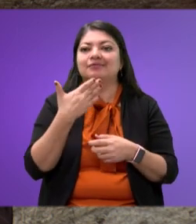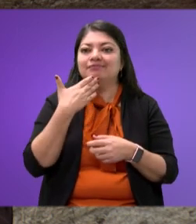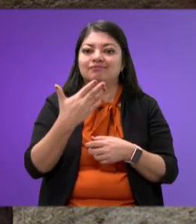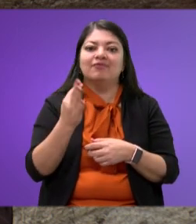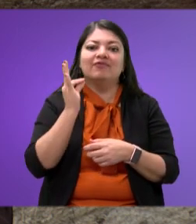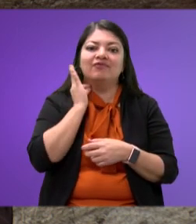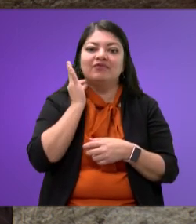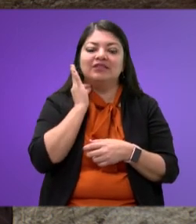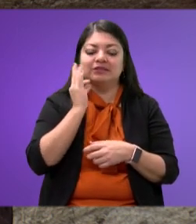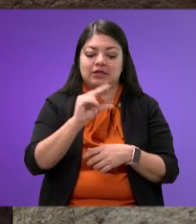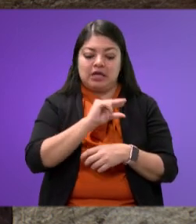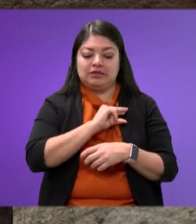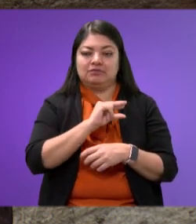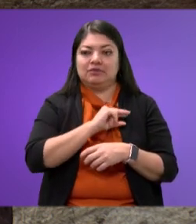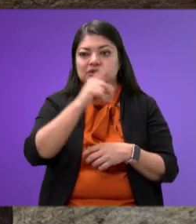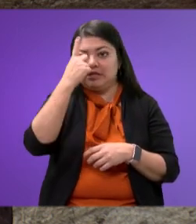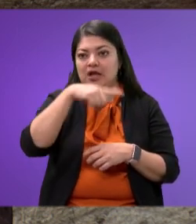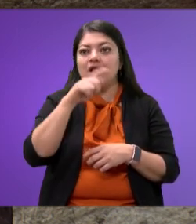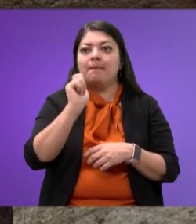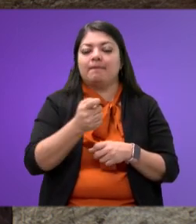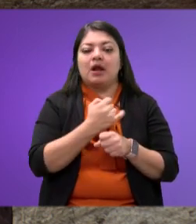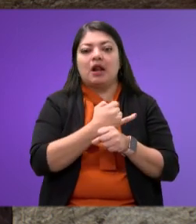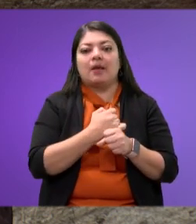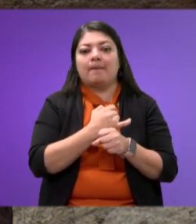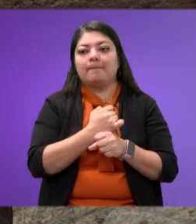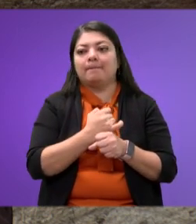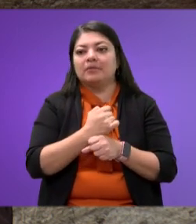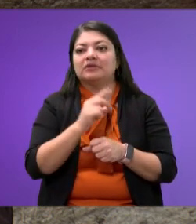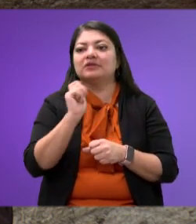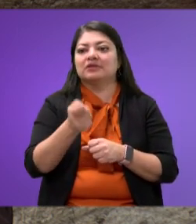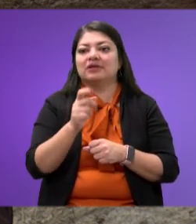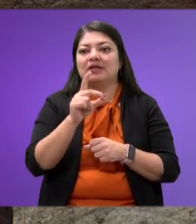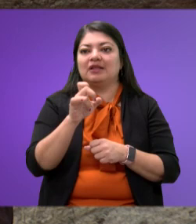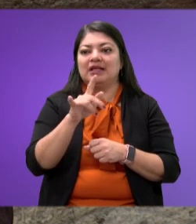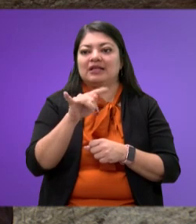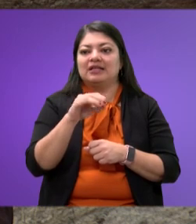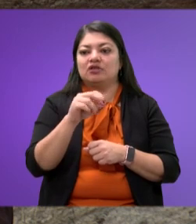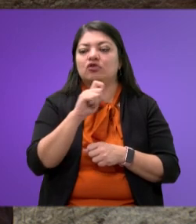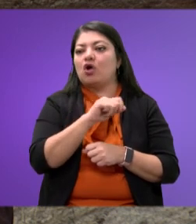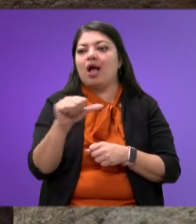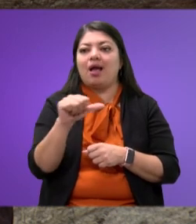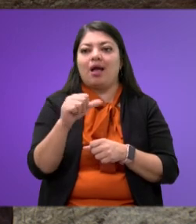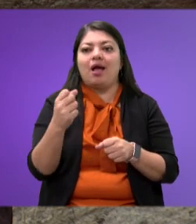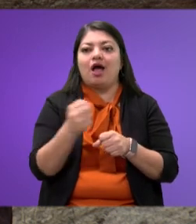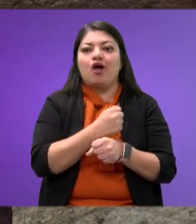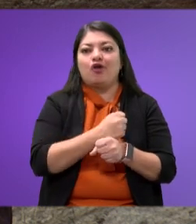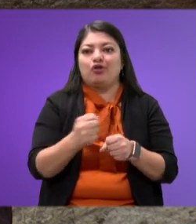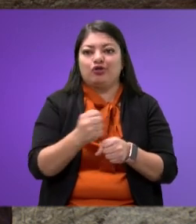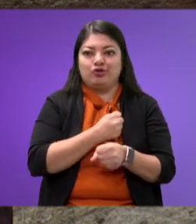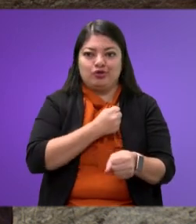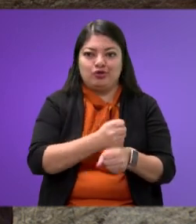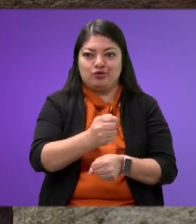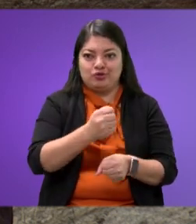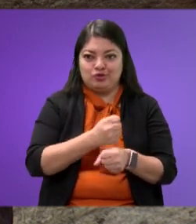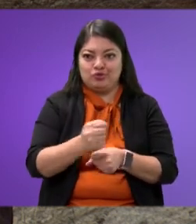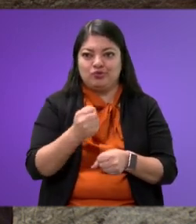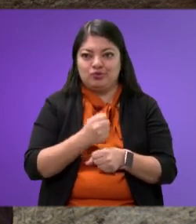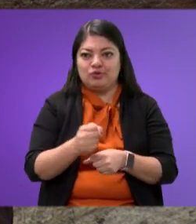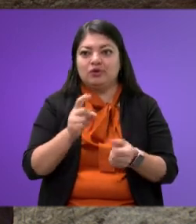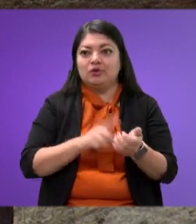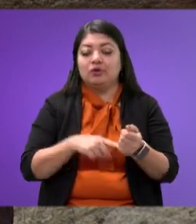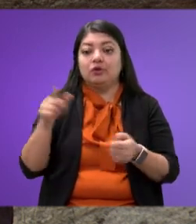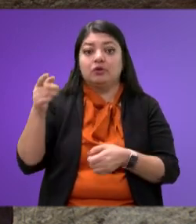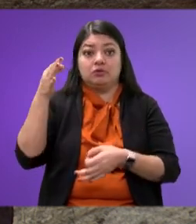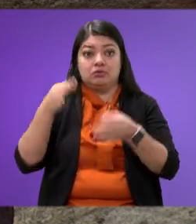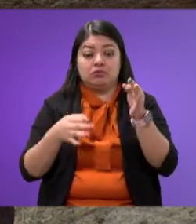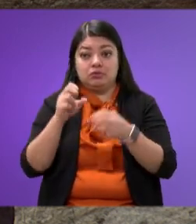especializada para la investigación del delito de tortura. El resolutivo de la Corte es